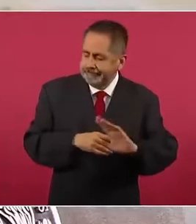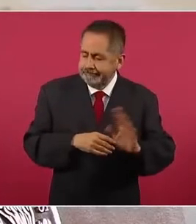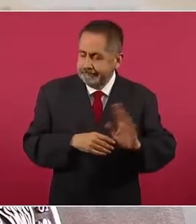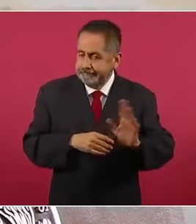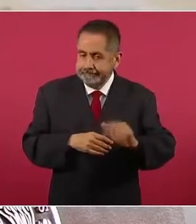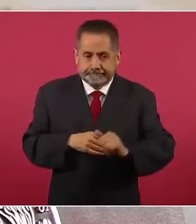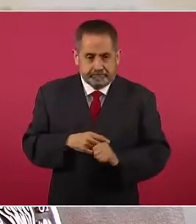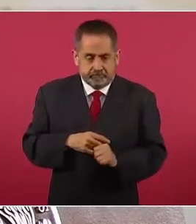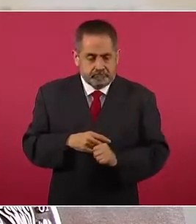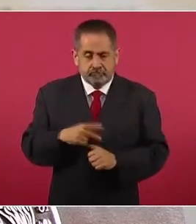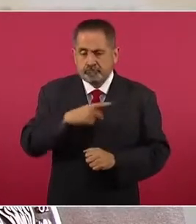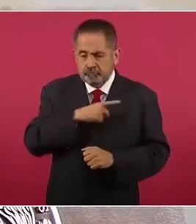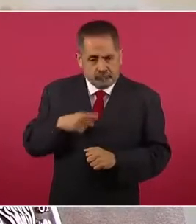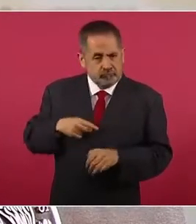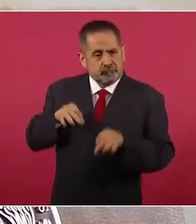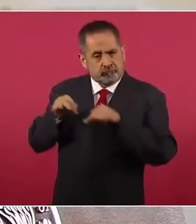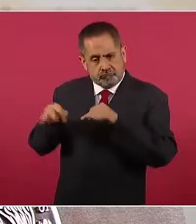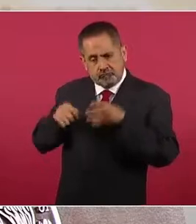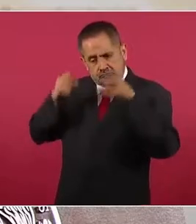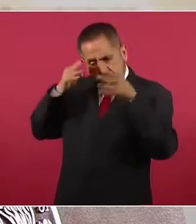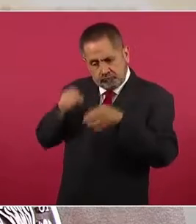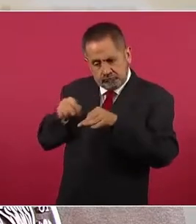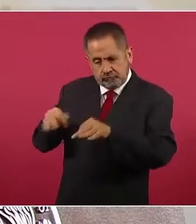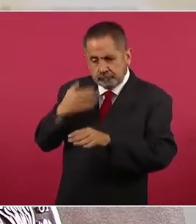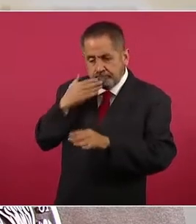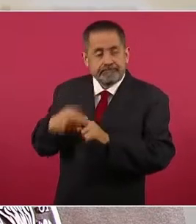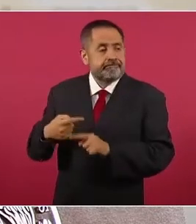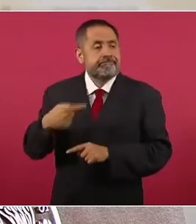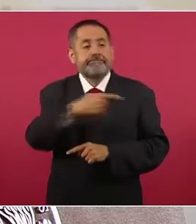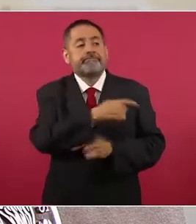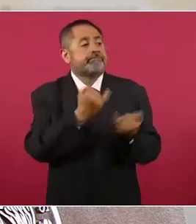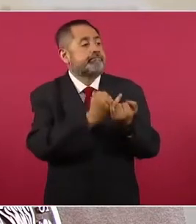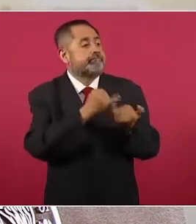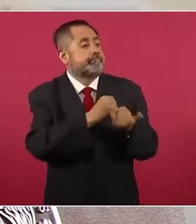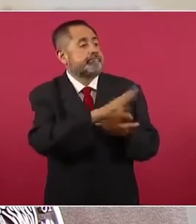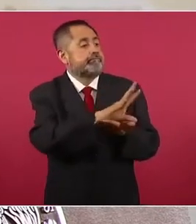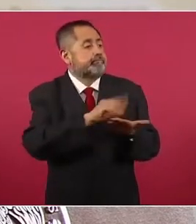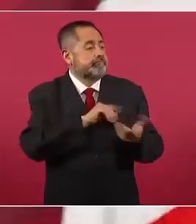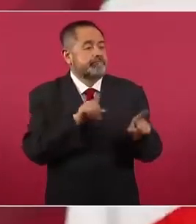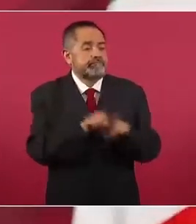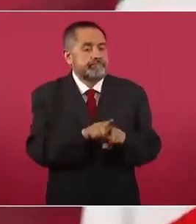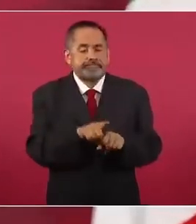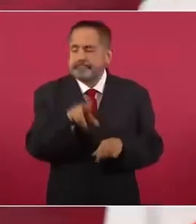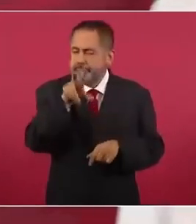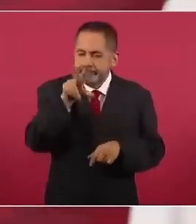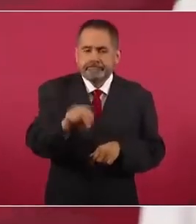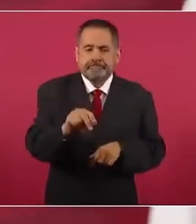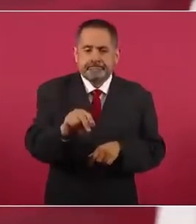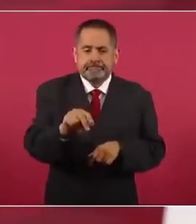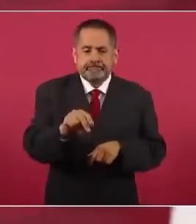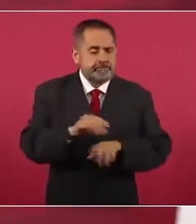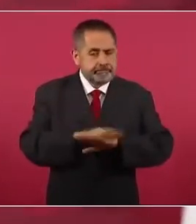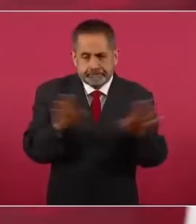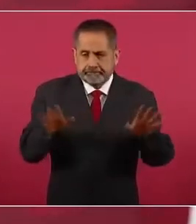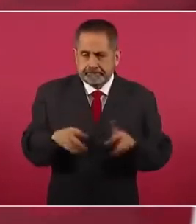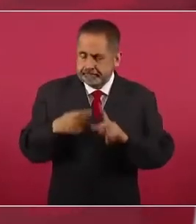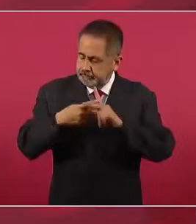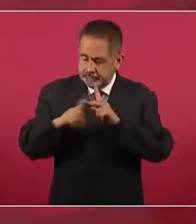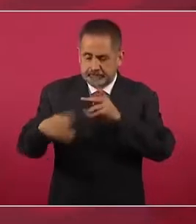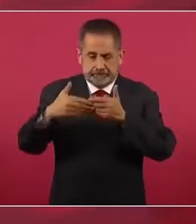y hacer lo mismo, sino que se iniciara una etapa nueva